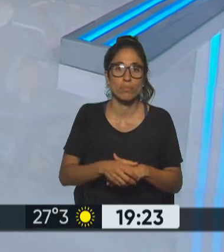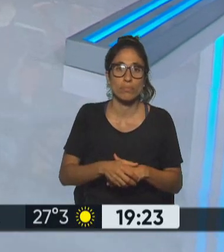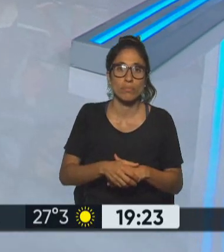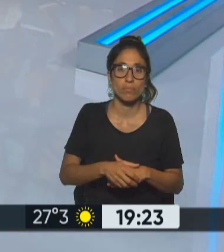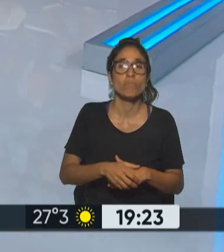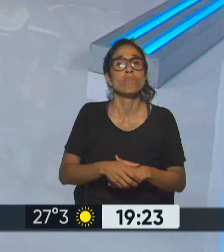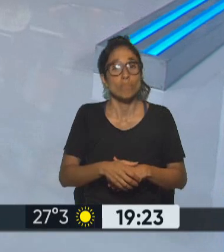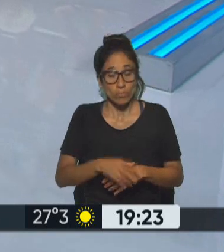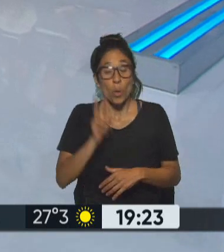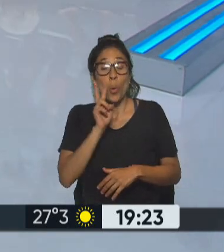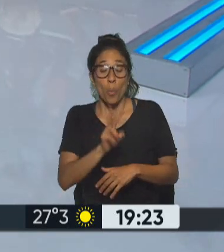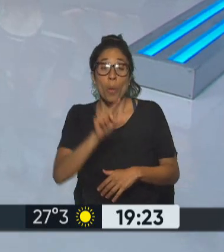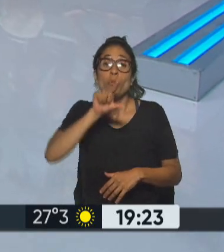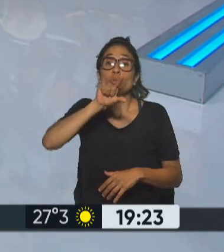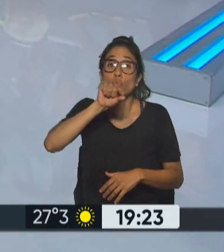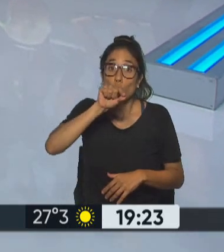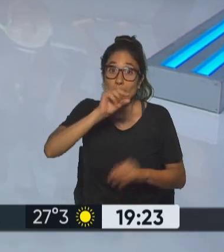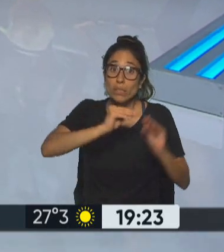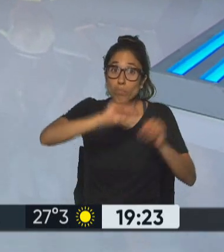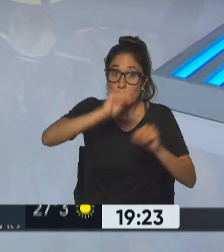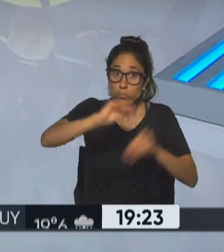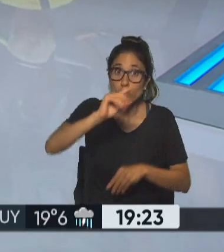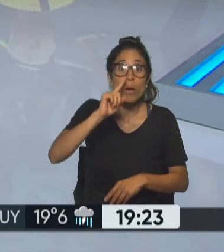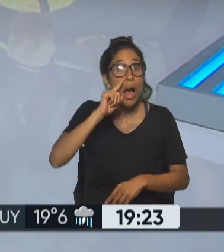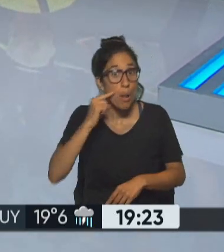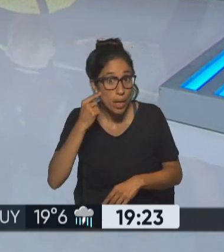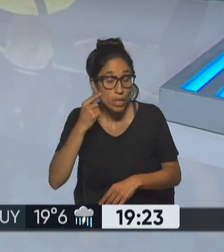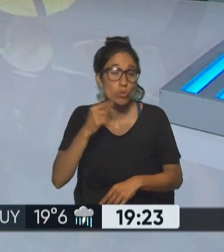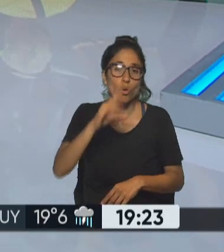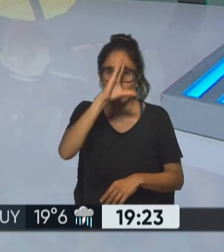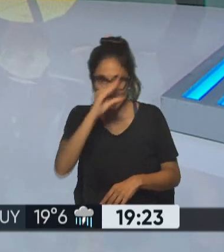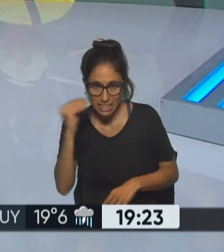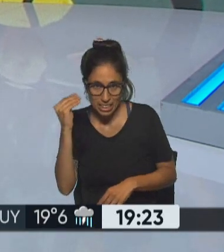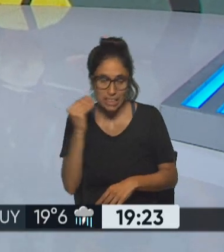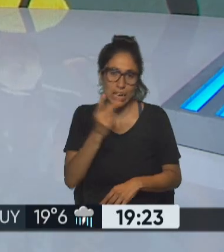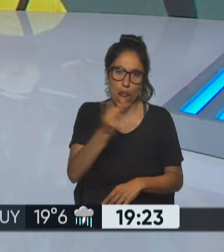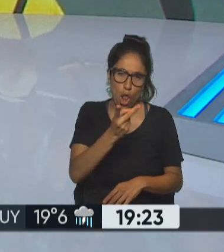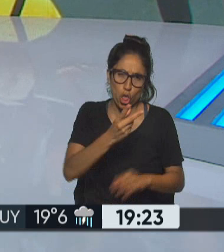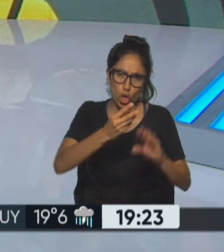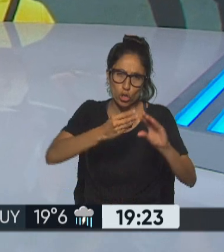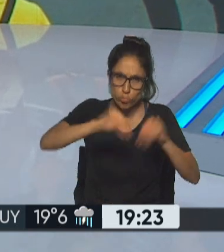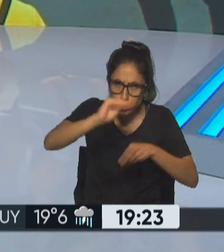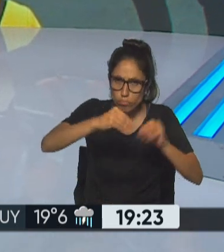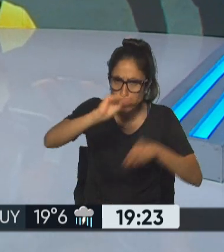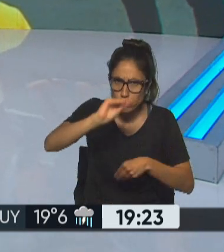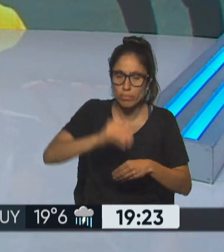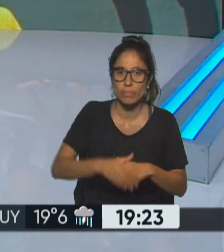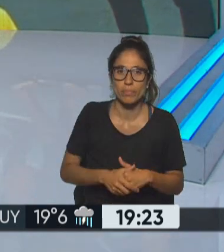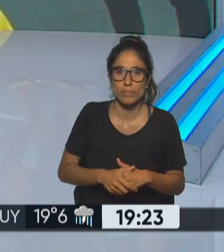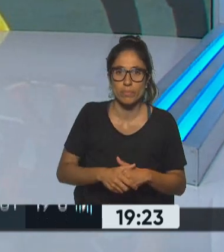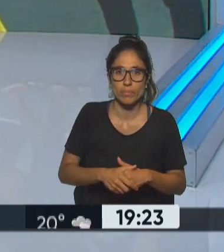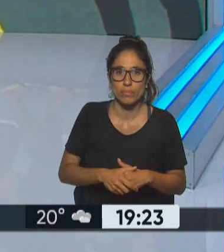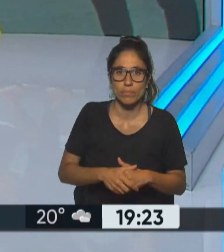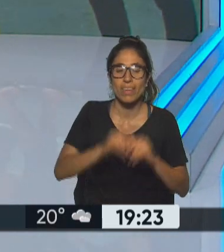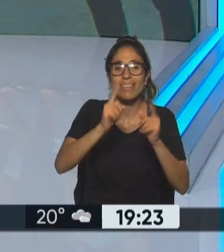tweets puntuales tanto del presidente de la Nación Alberto Fernández como de la vicepresidenta Cristina Fernández de Kirchner y también vamos a repasar uno de los tweets de